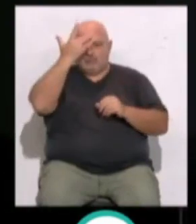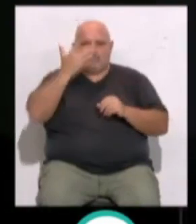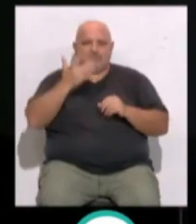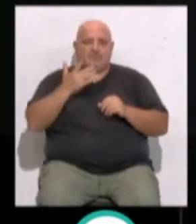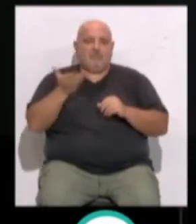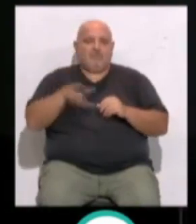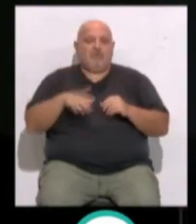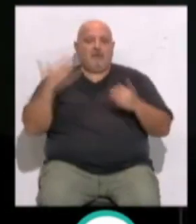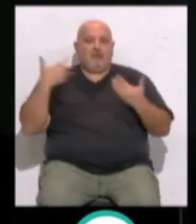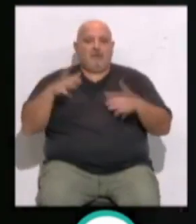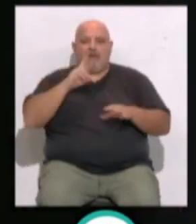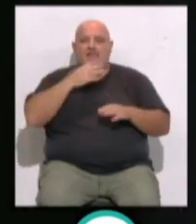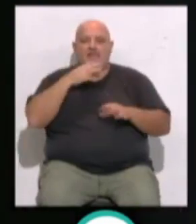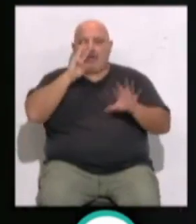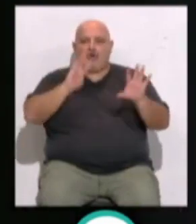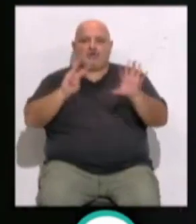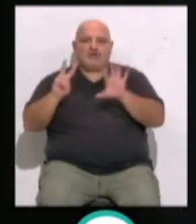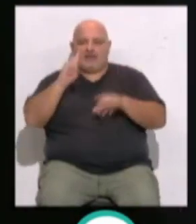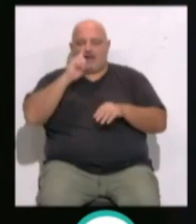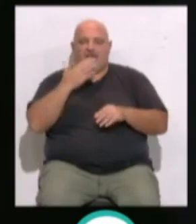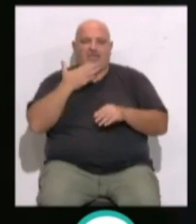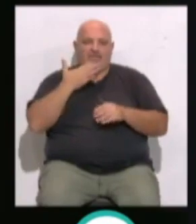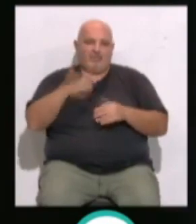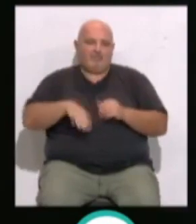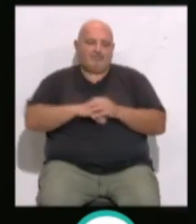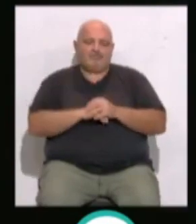fallecido este miércoles a los 87 años de edad.